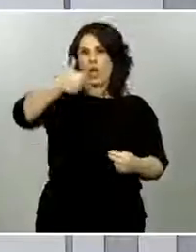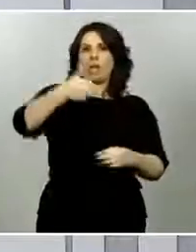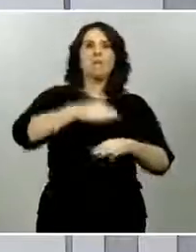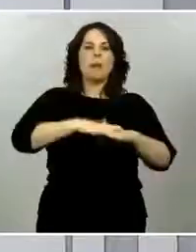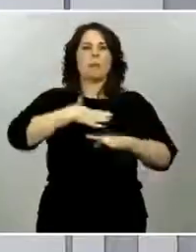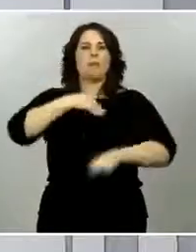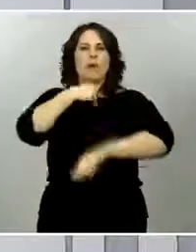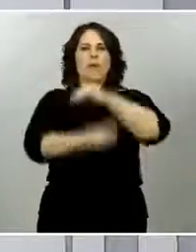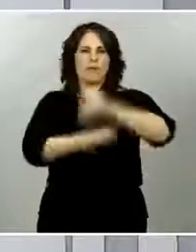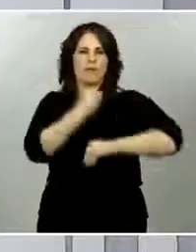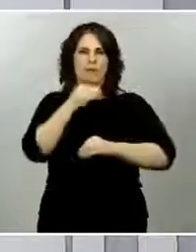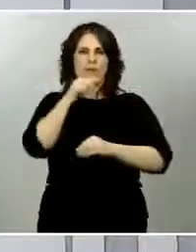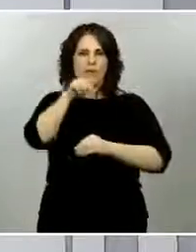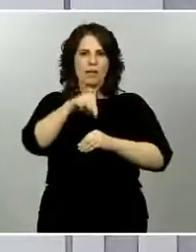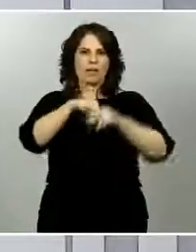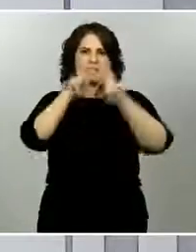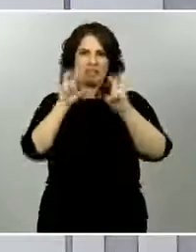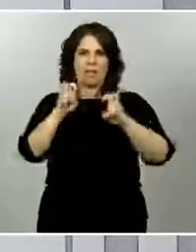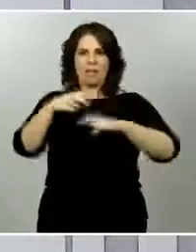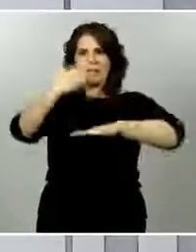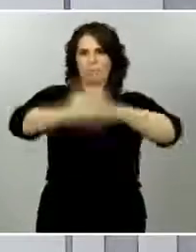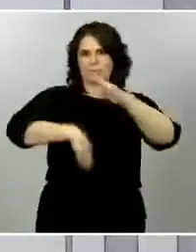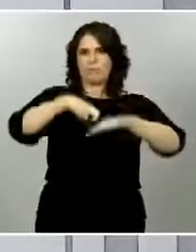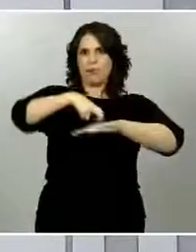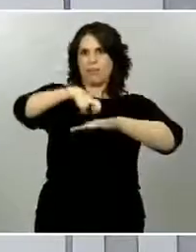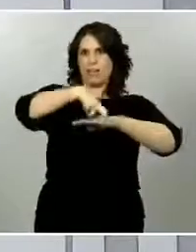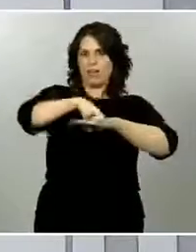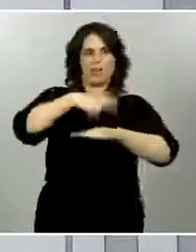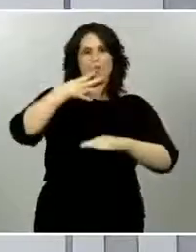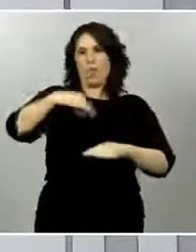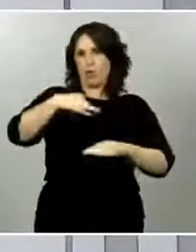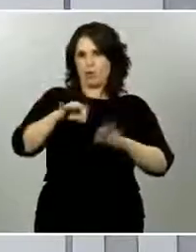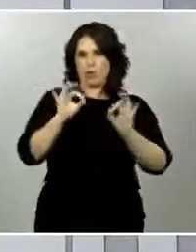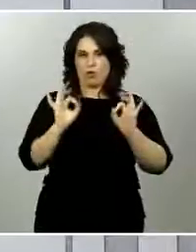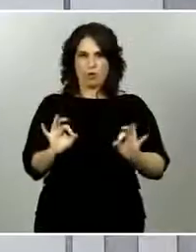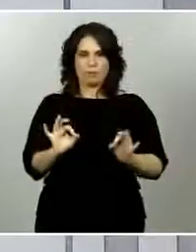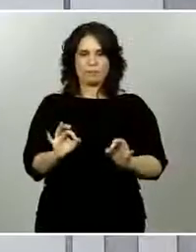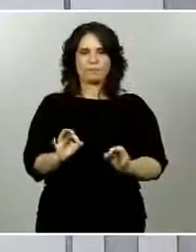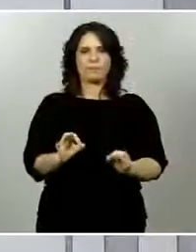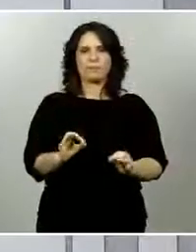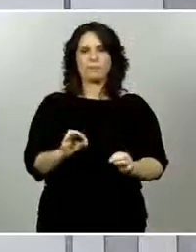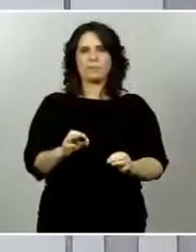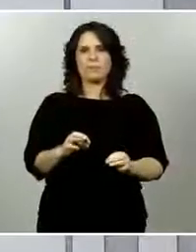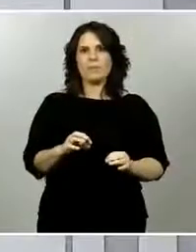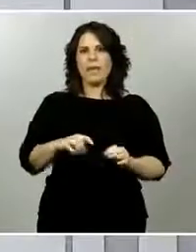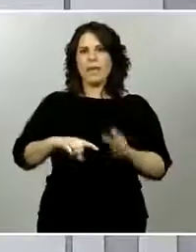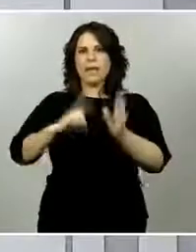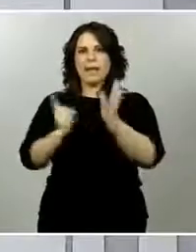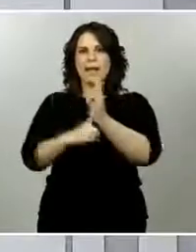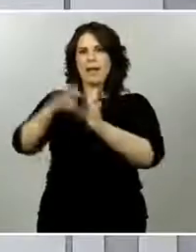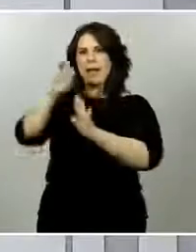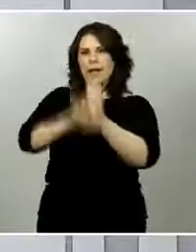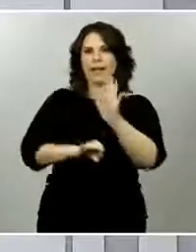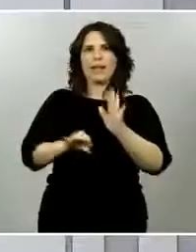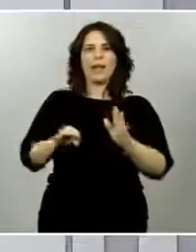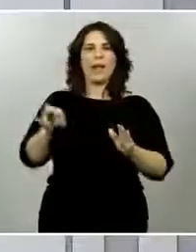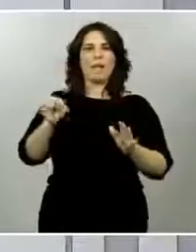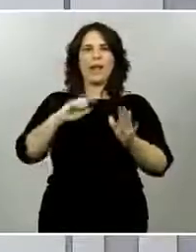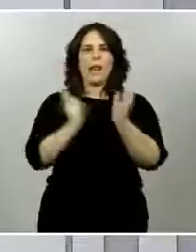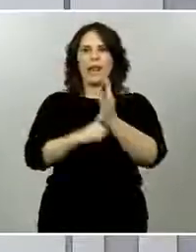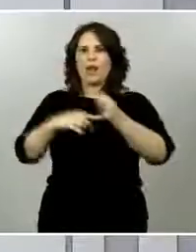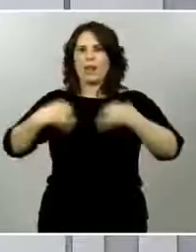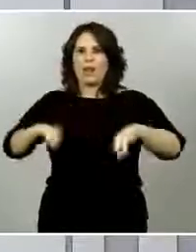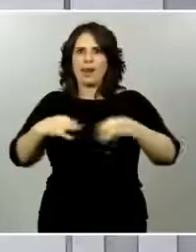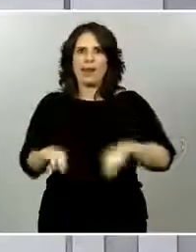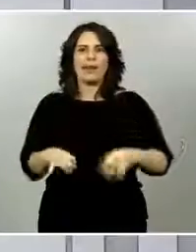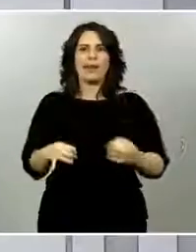constitucional reforzado que obliga a que sea el Congreso de los Diputados el que dé el visto bueno para que, efectivamente, se pueda producir esa